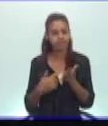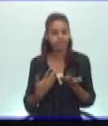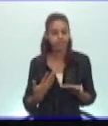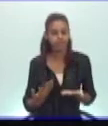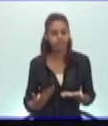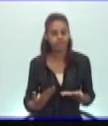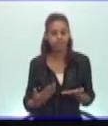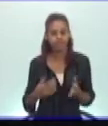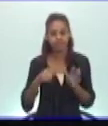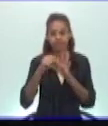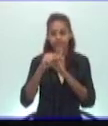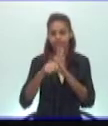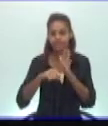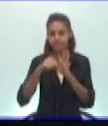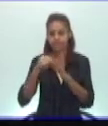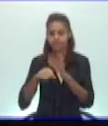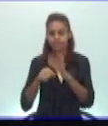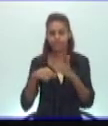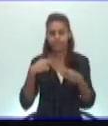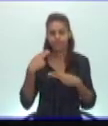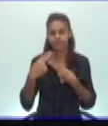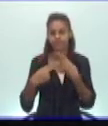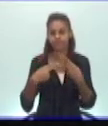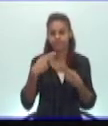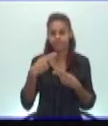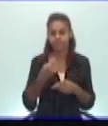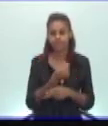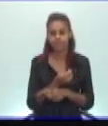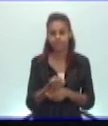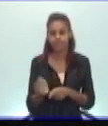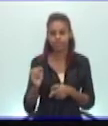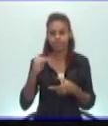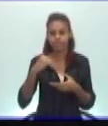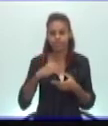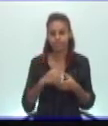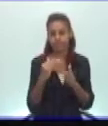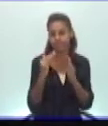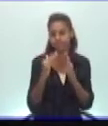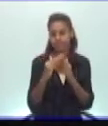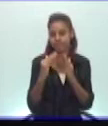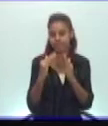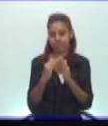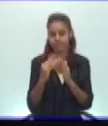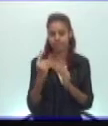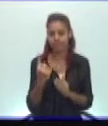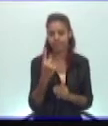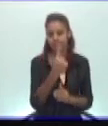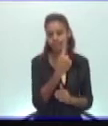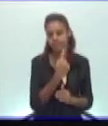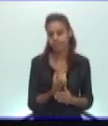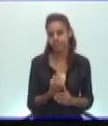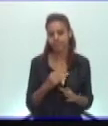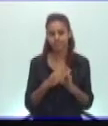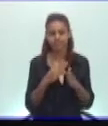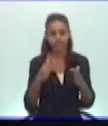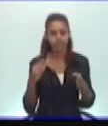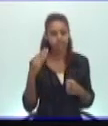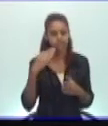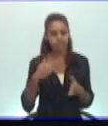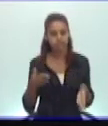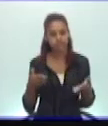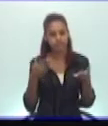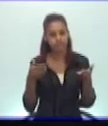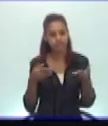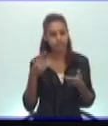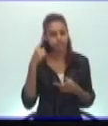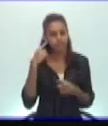los materiales audiovisuales para realizar el Seminario Integrador desde las casas de todos ustedes y poder ampliar nuestros conocimientos a la